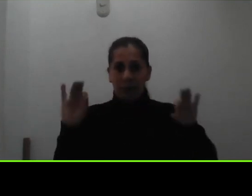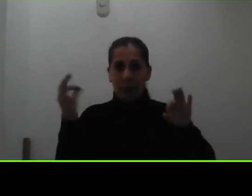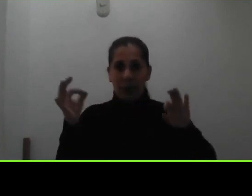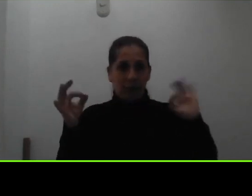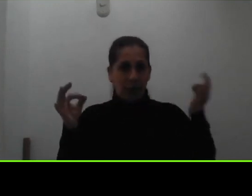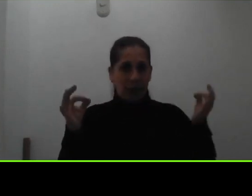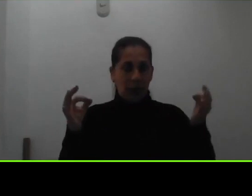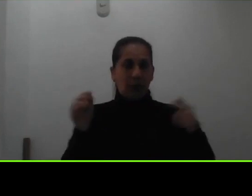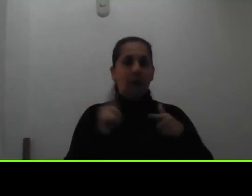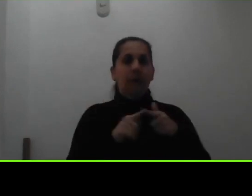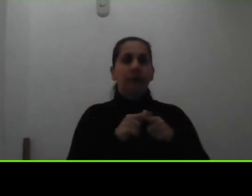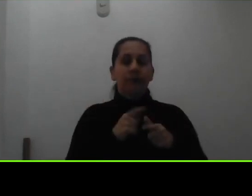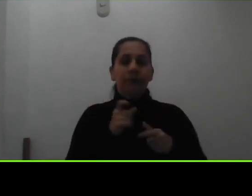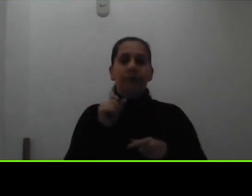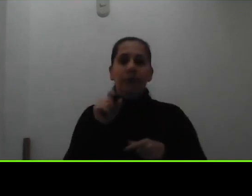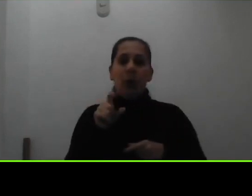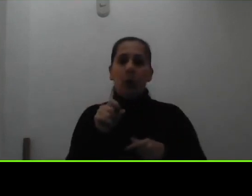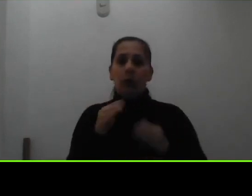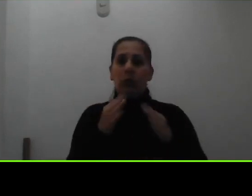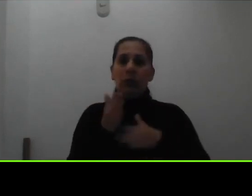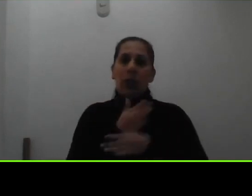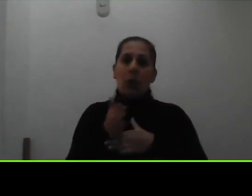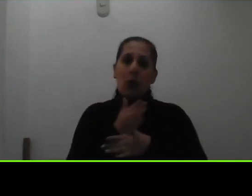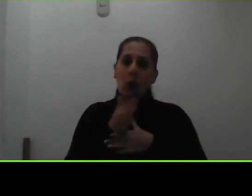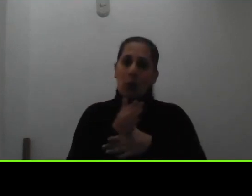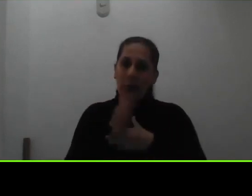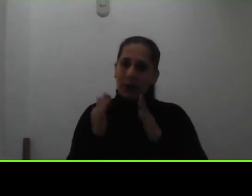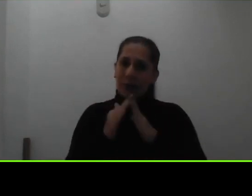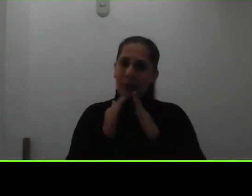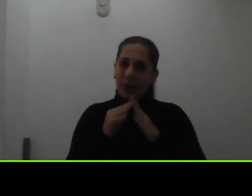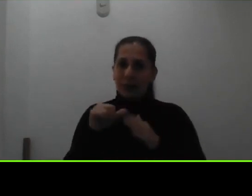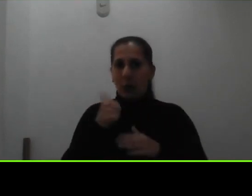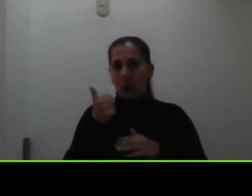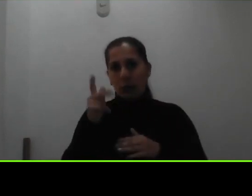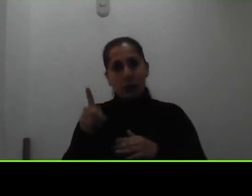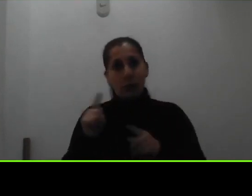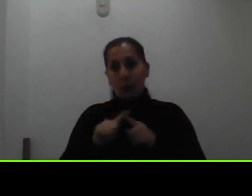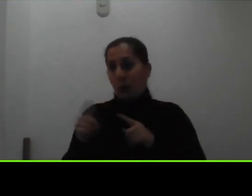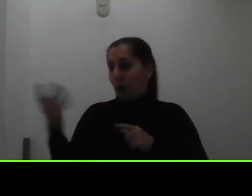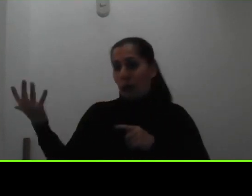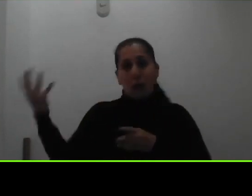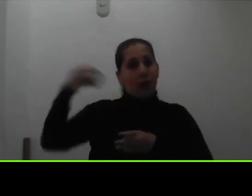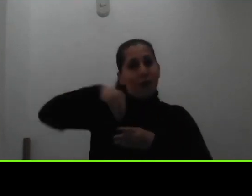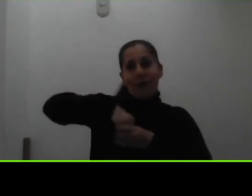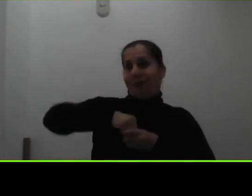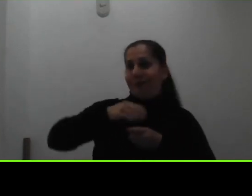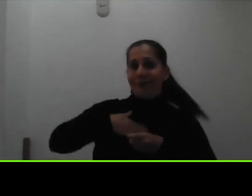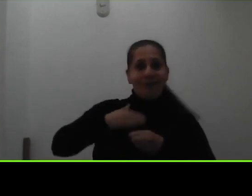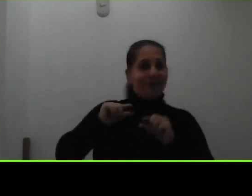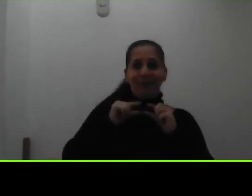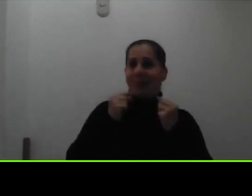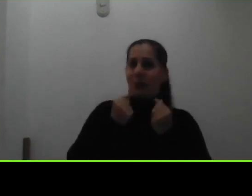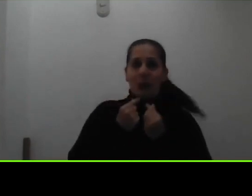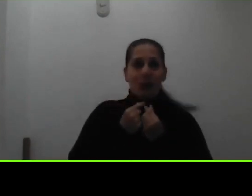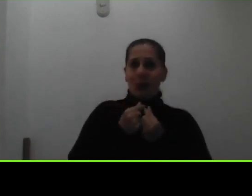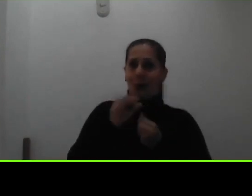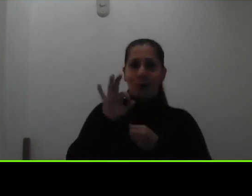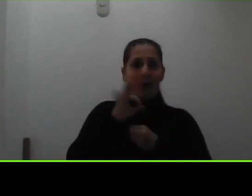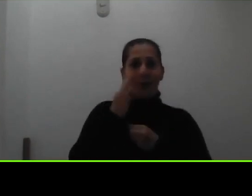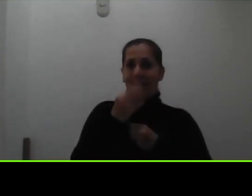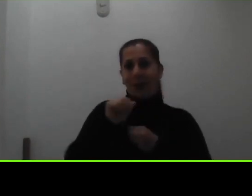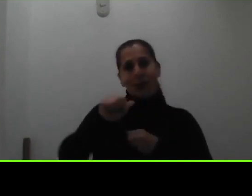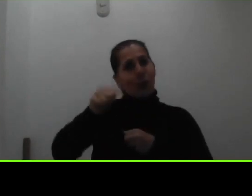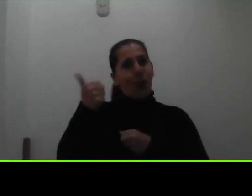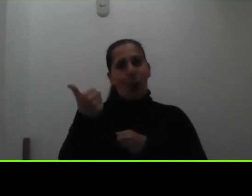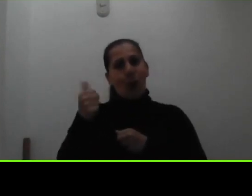respecto que comparten la vivienda con algunas otras personas pero que no son un mismo núcleo sino que son núcleos